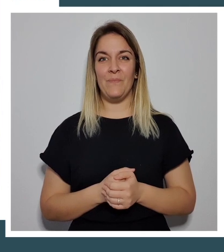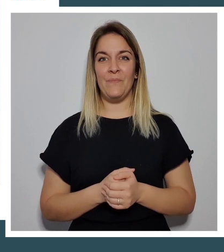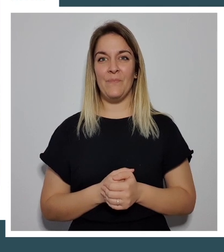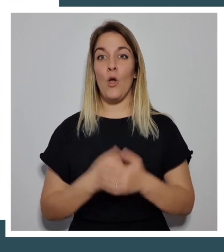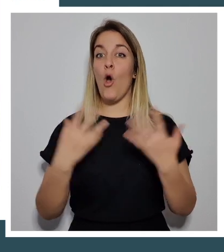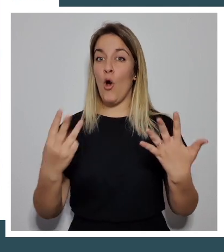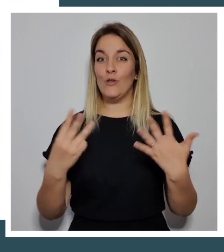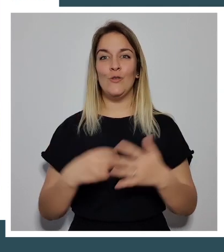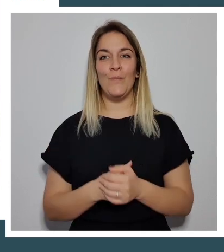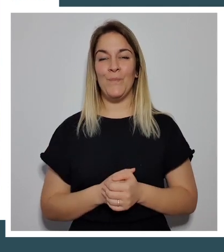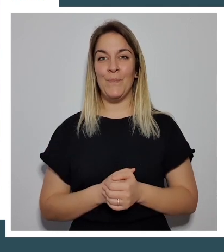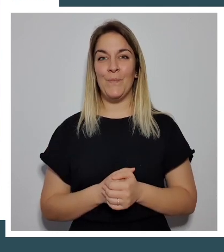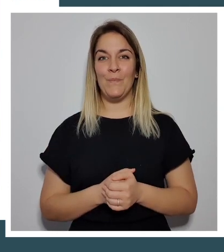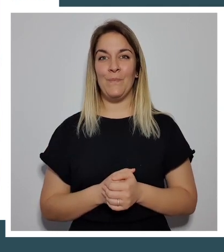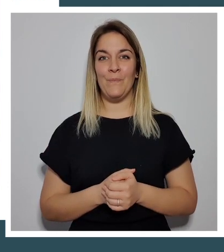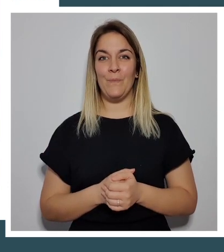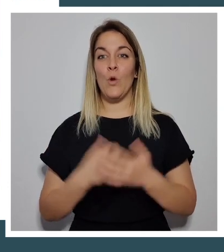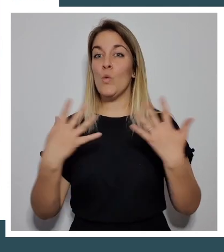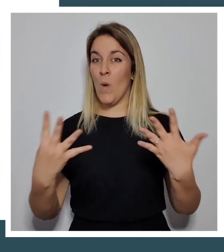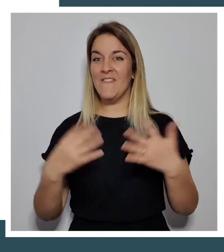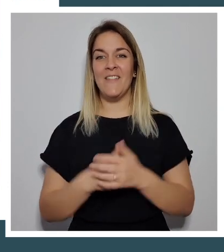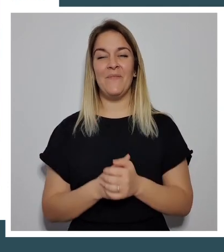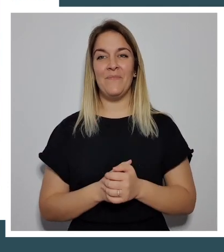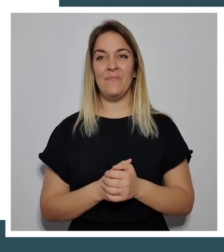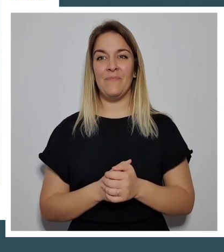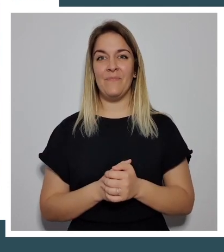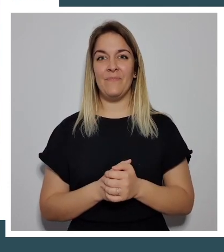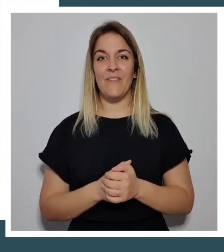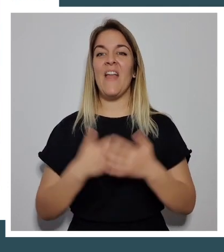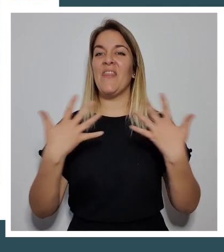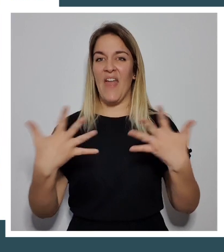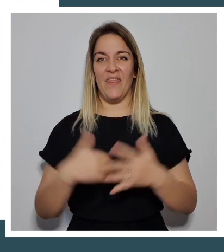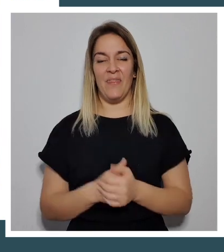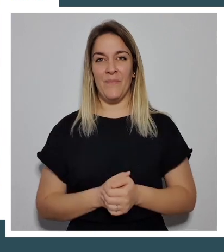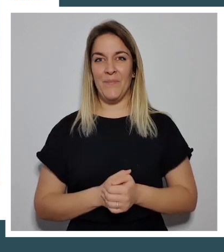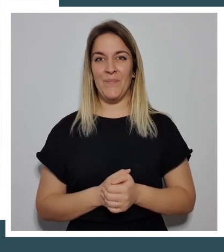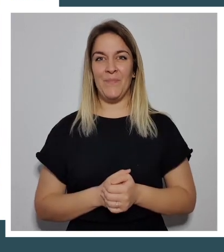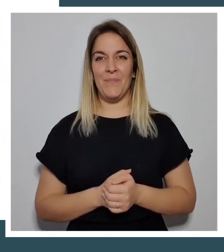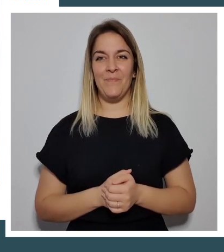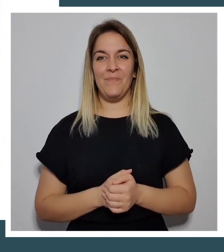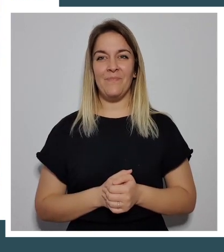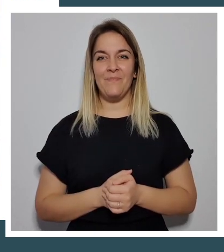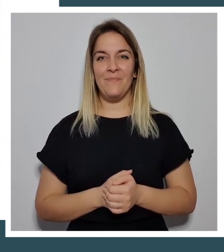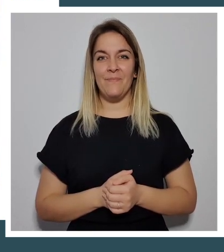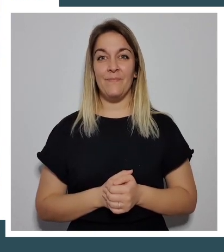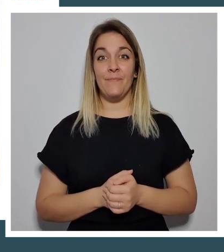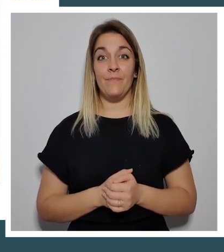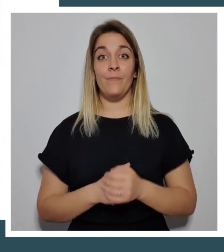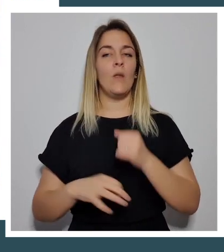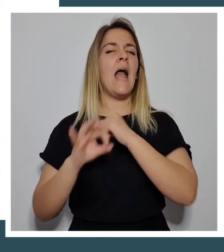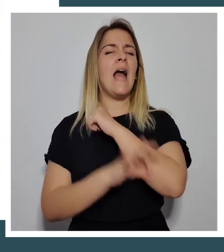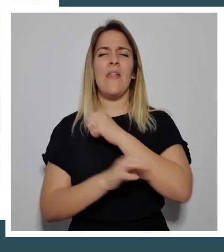8, 9 y 10. El último